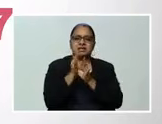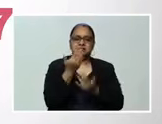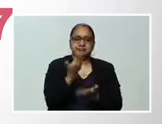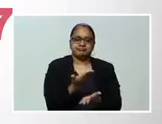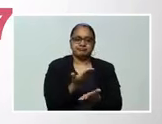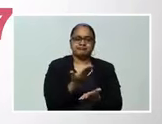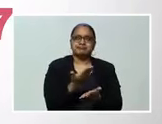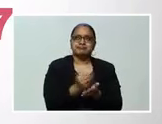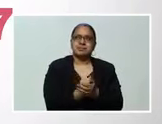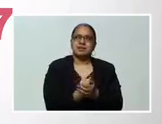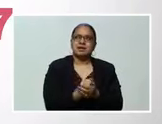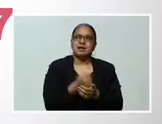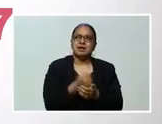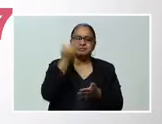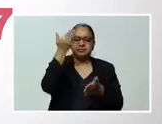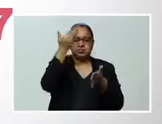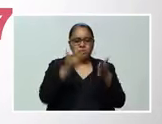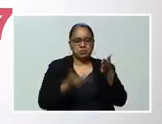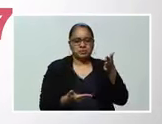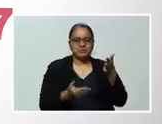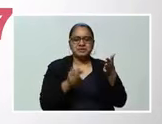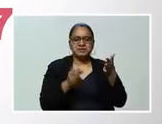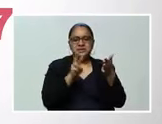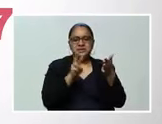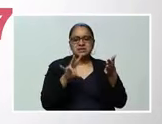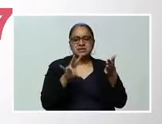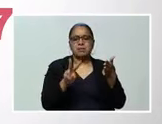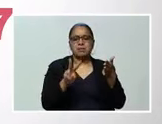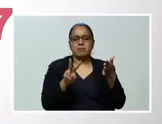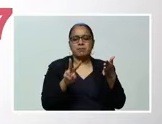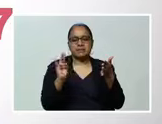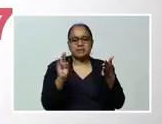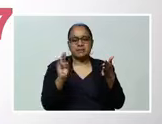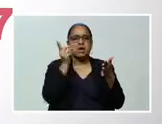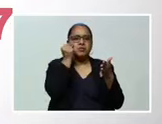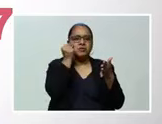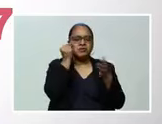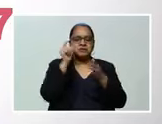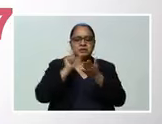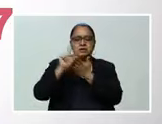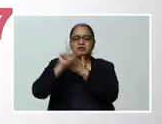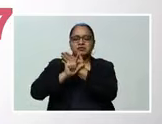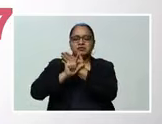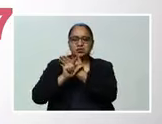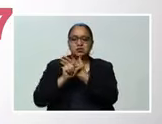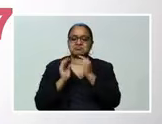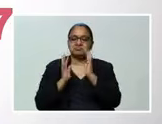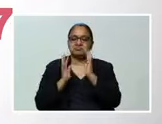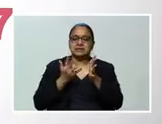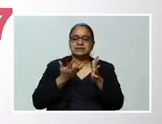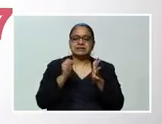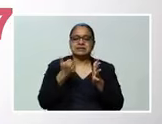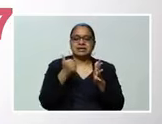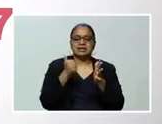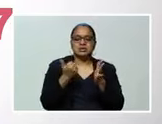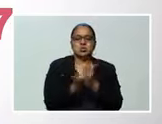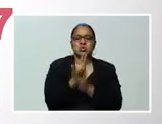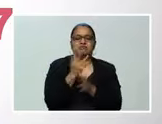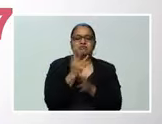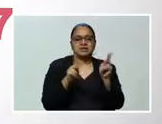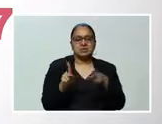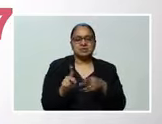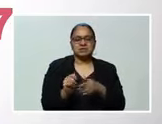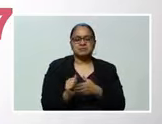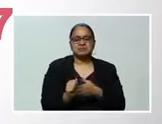Se han realizado 127 Análisis en el Laboratorio Nacional De Virología Y tenemos 10 nuevos casos